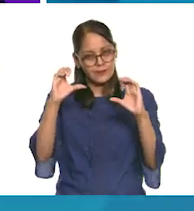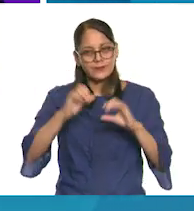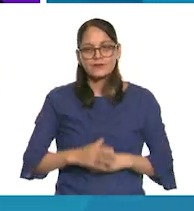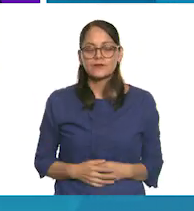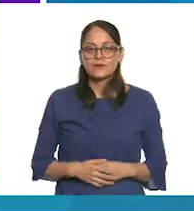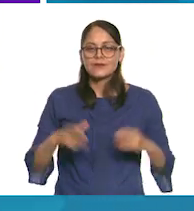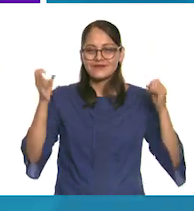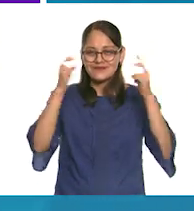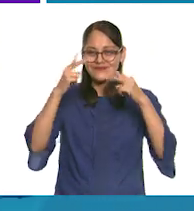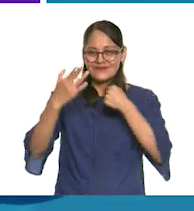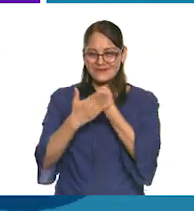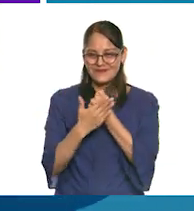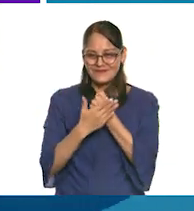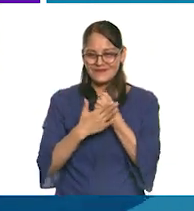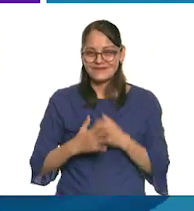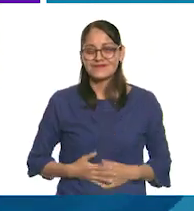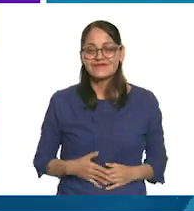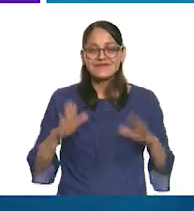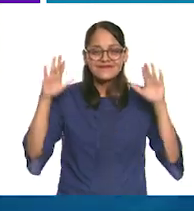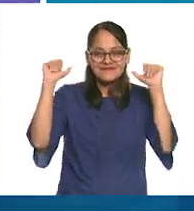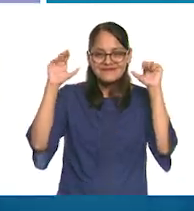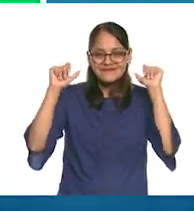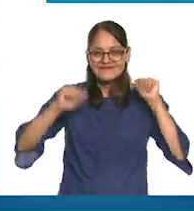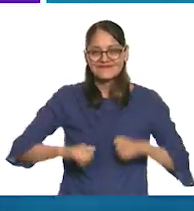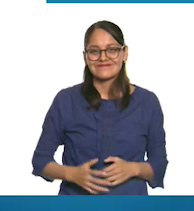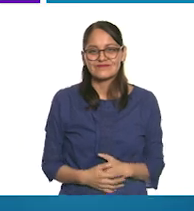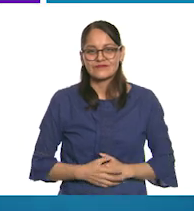Hasta la próxima, chicos y chicas. ¡Adiós!